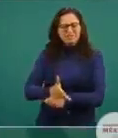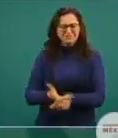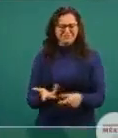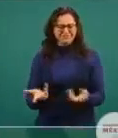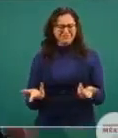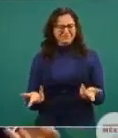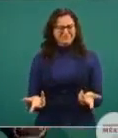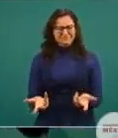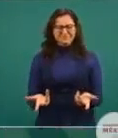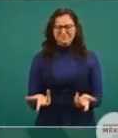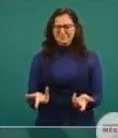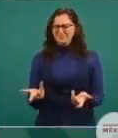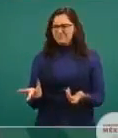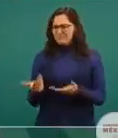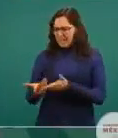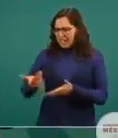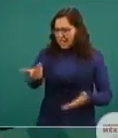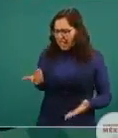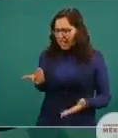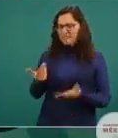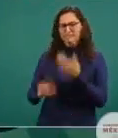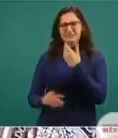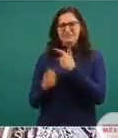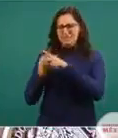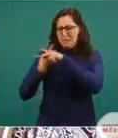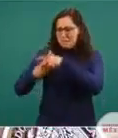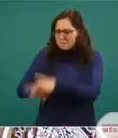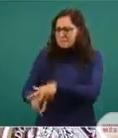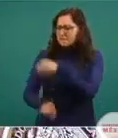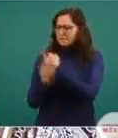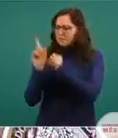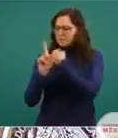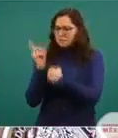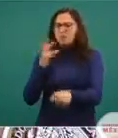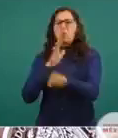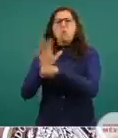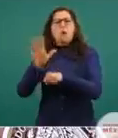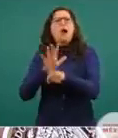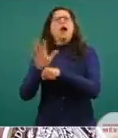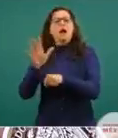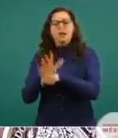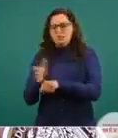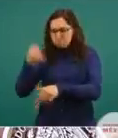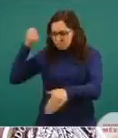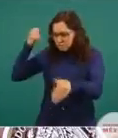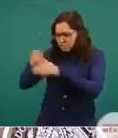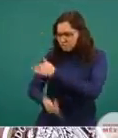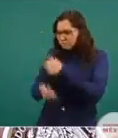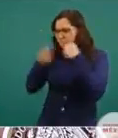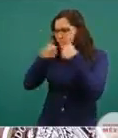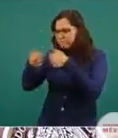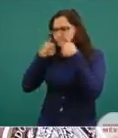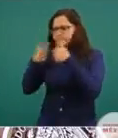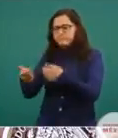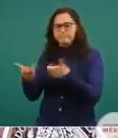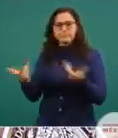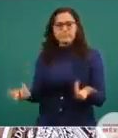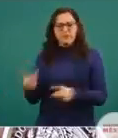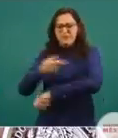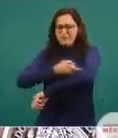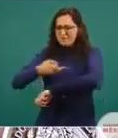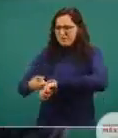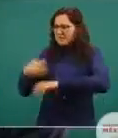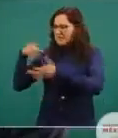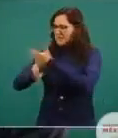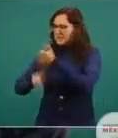sin atender el fondo del asunto, los graves problemas de desintegración en las familias,